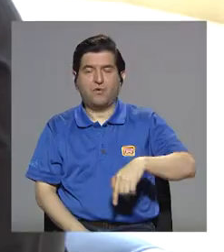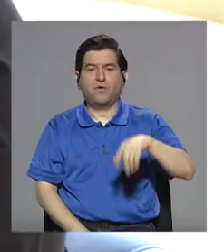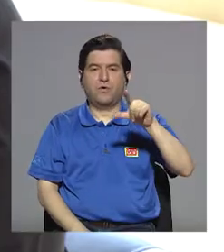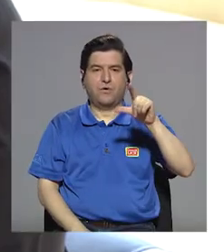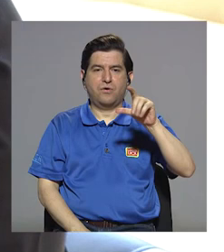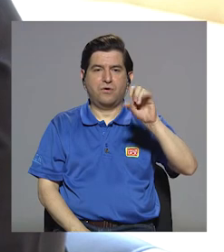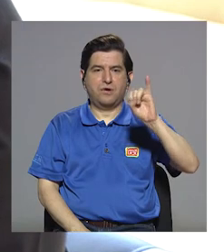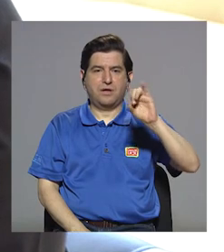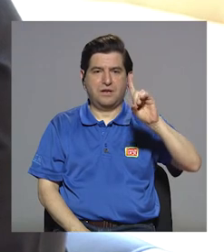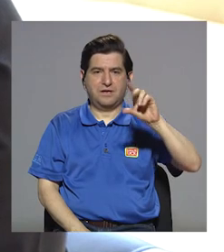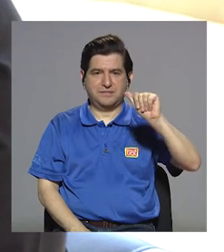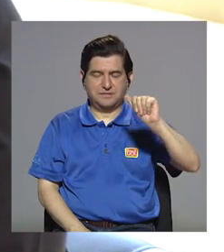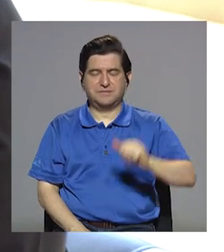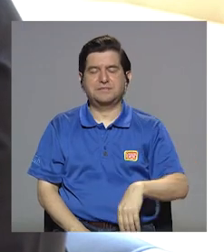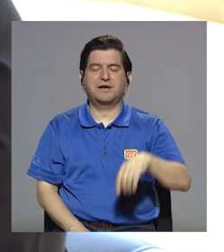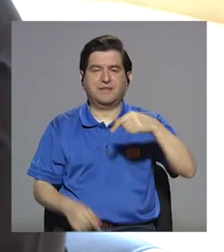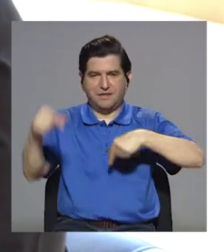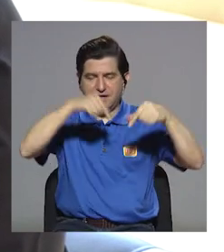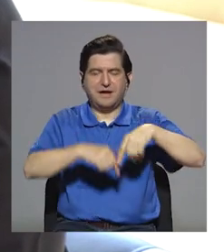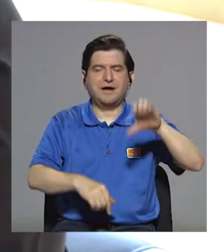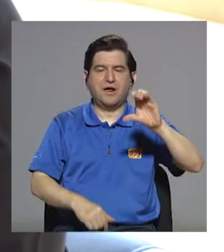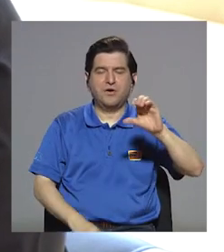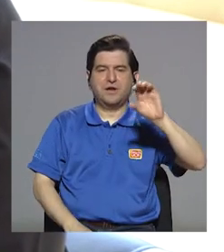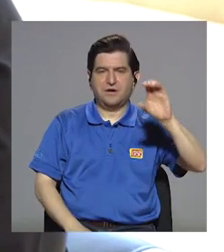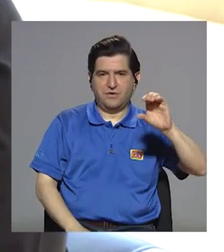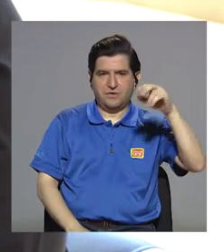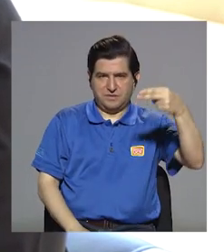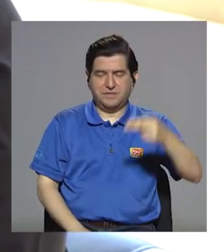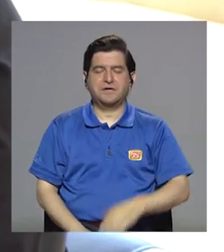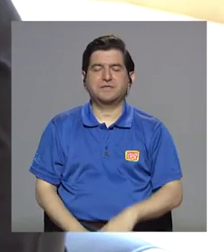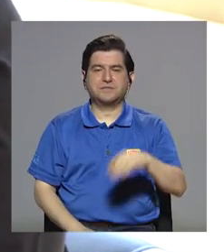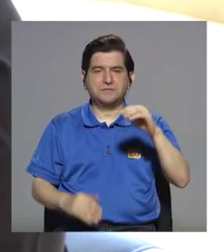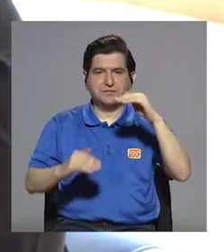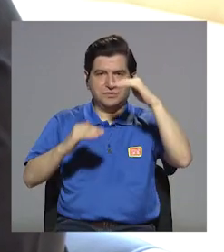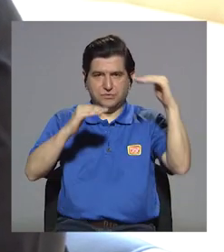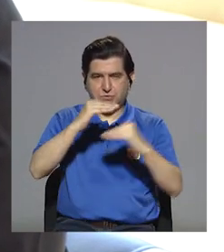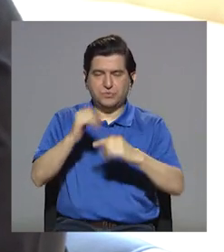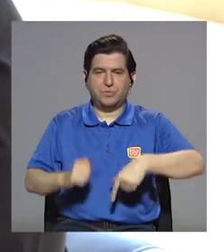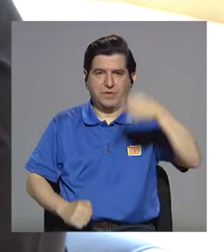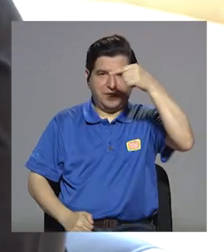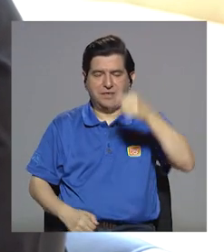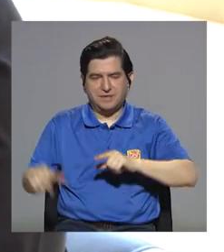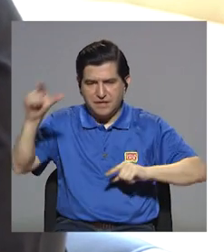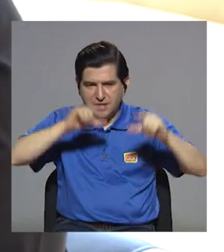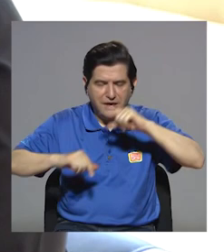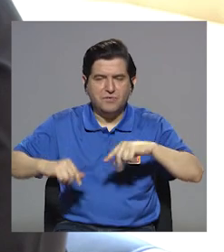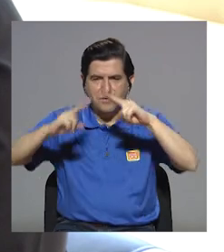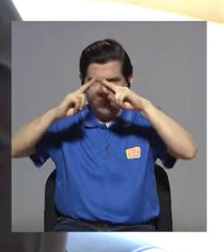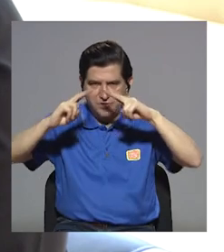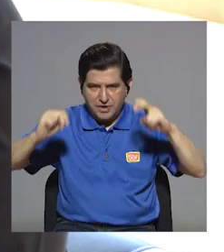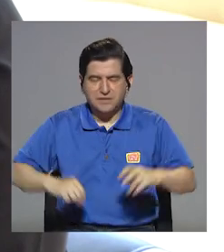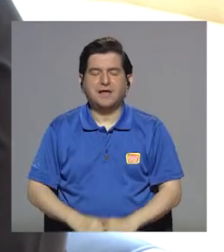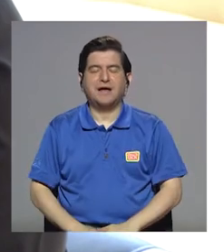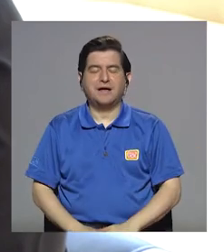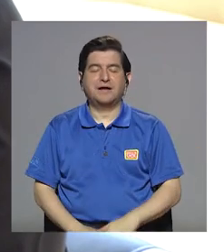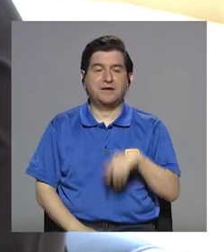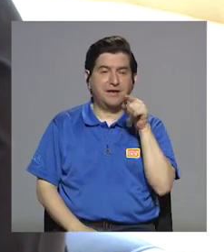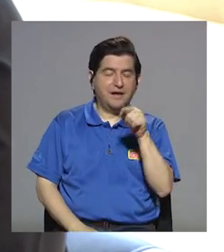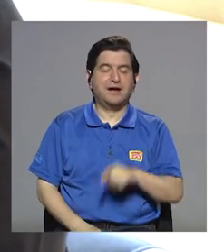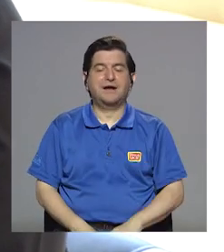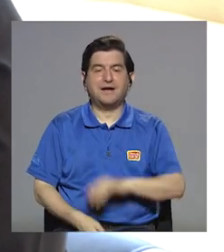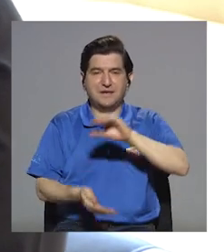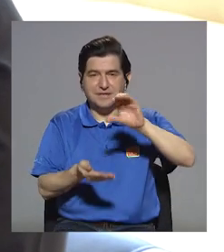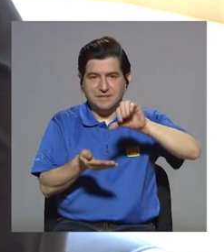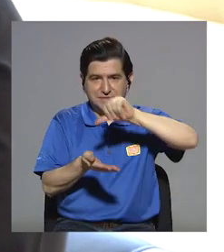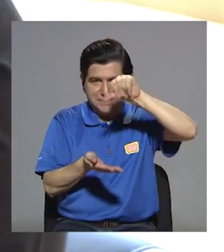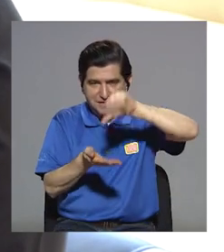la licenciada en Química, Carolina Cortés Cervera. Ella es subgerente del Laboratorio de Análisis Químico de, justamente, del